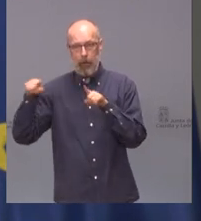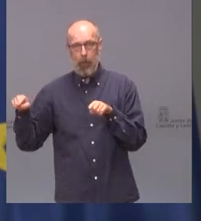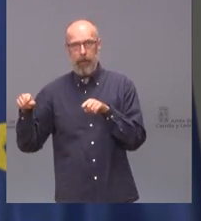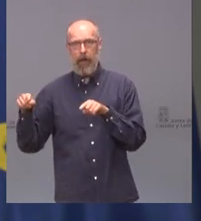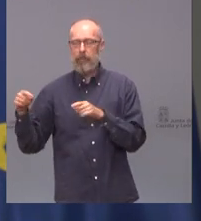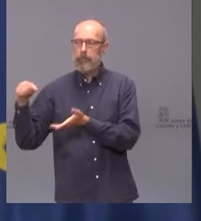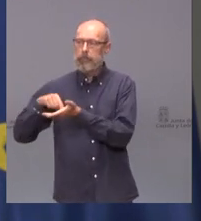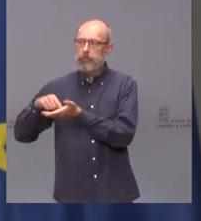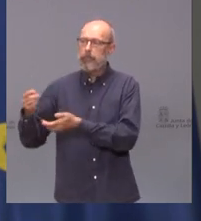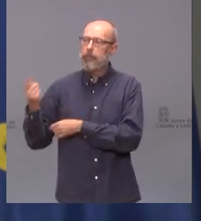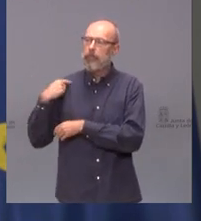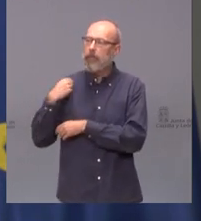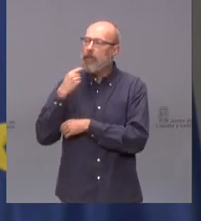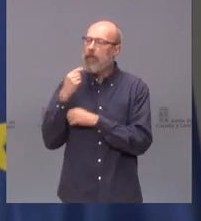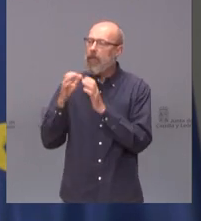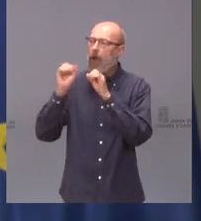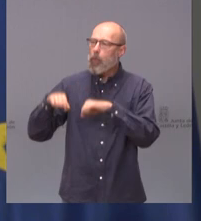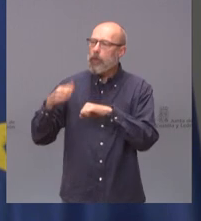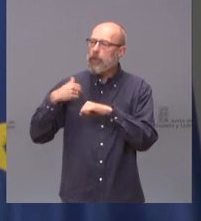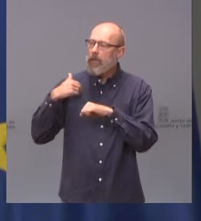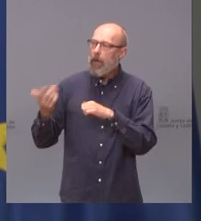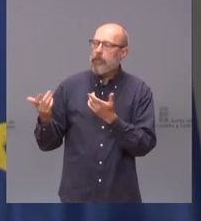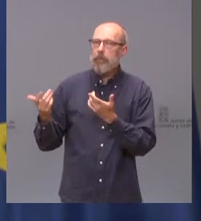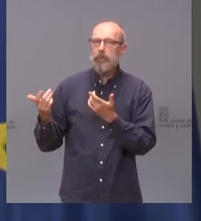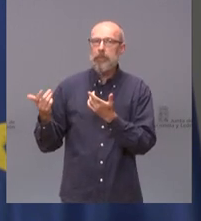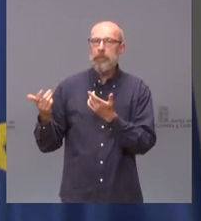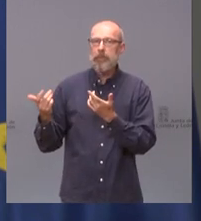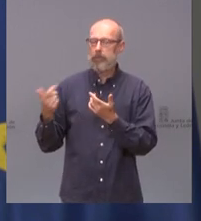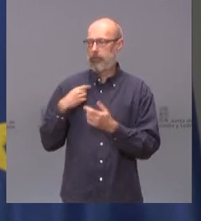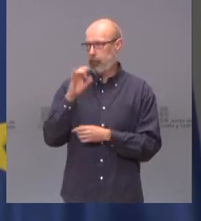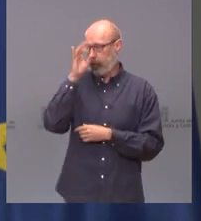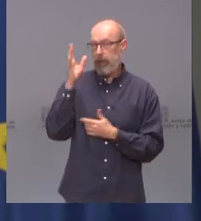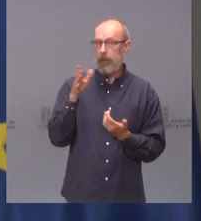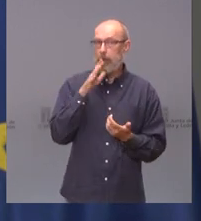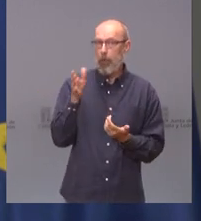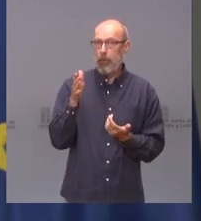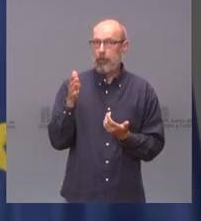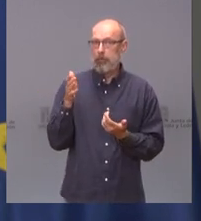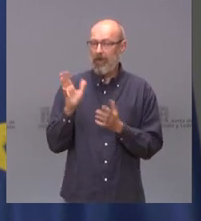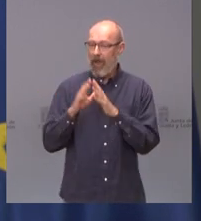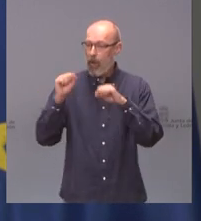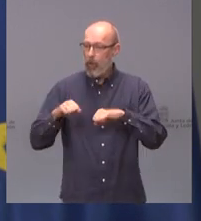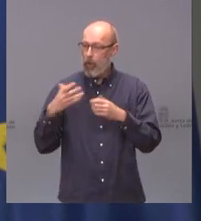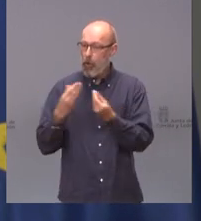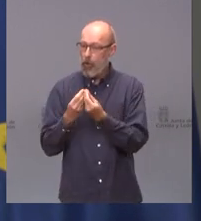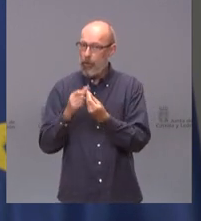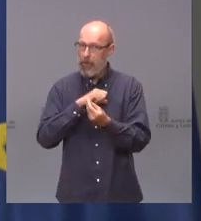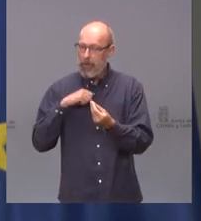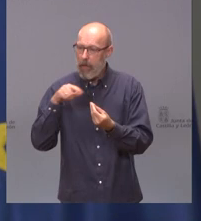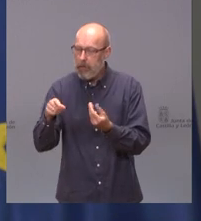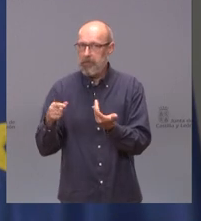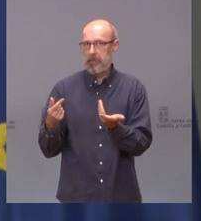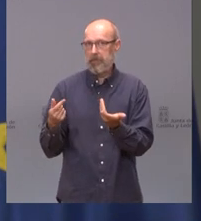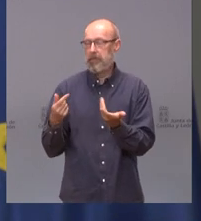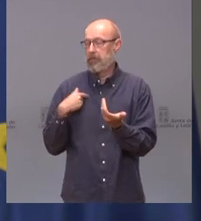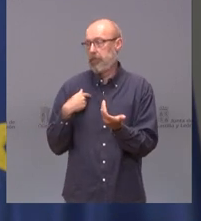reclamarnos este concierto con una entidad privada, uno no deja de sorprenderse de las cosas que oye a veces, pero estamos ya